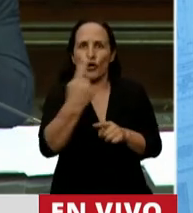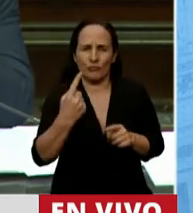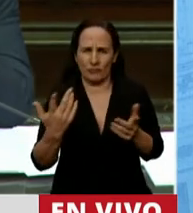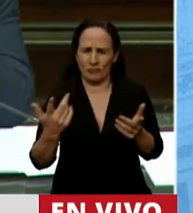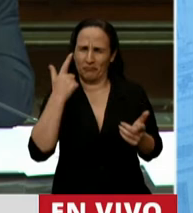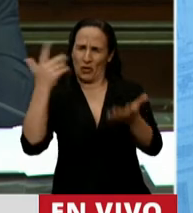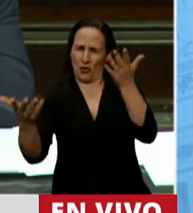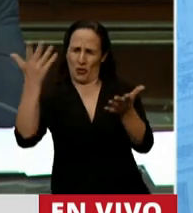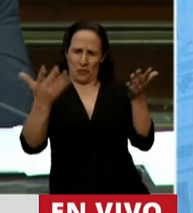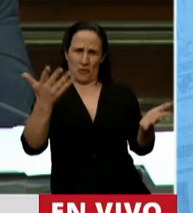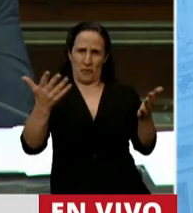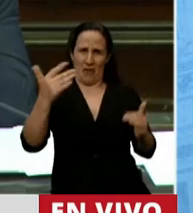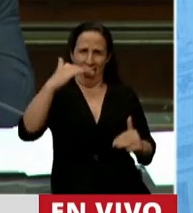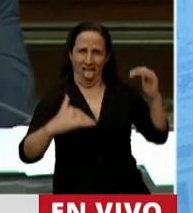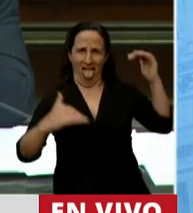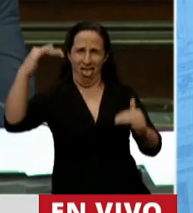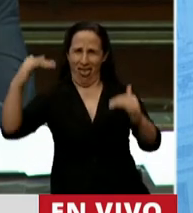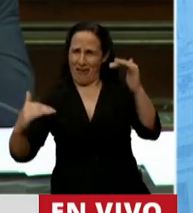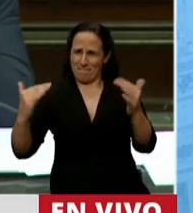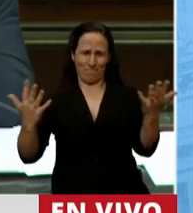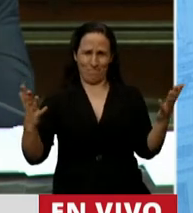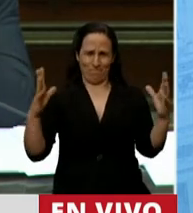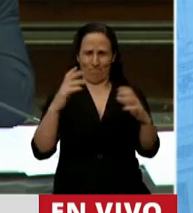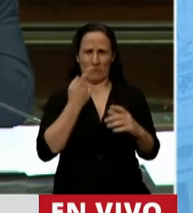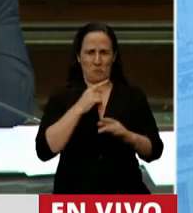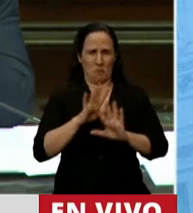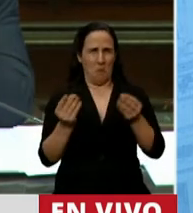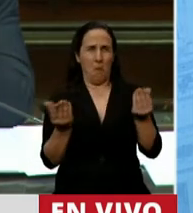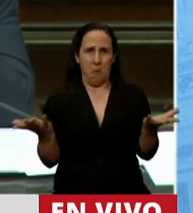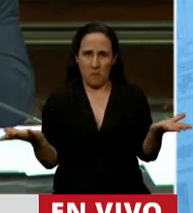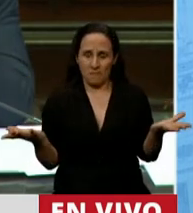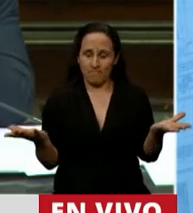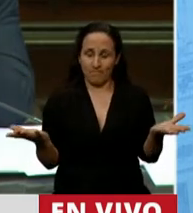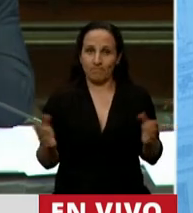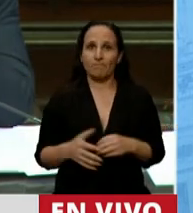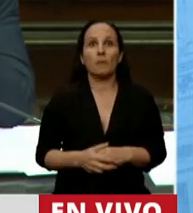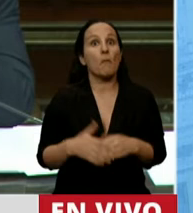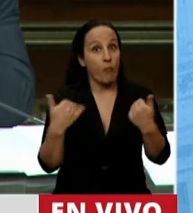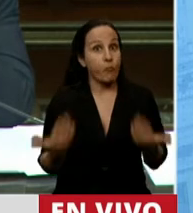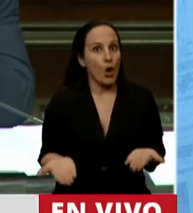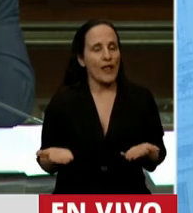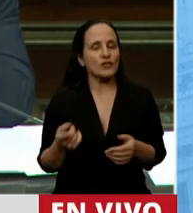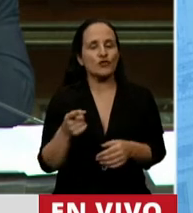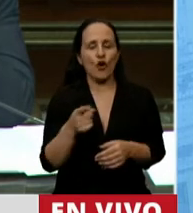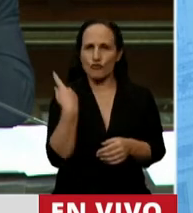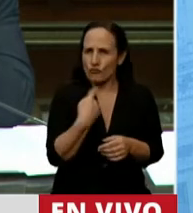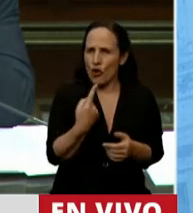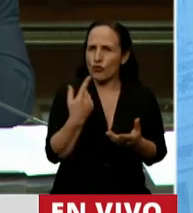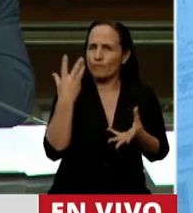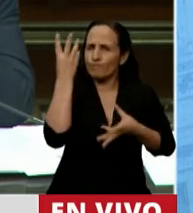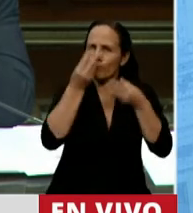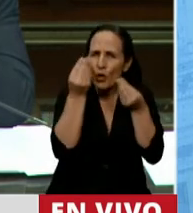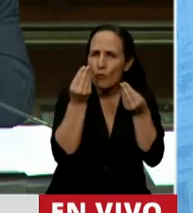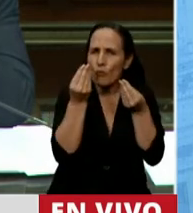entendibles estas cifras para nada. Y por eso también lo que nos tiene muy preocupados